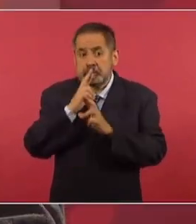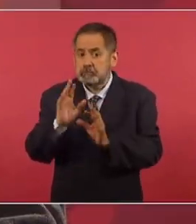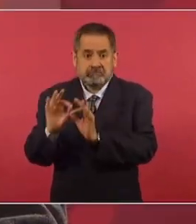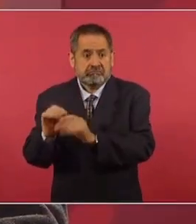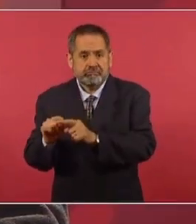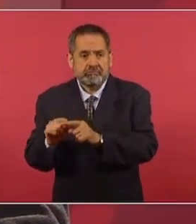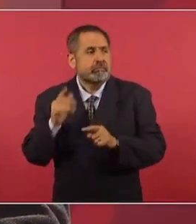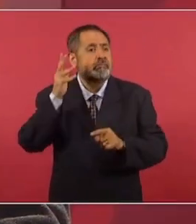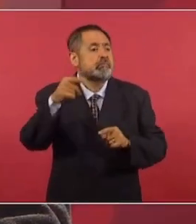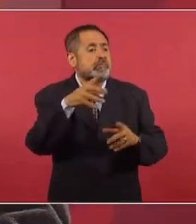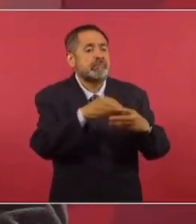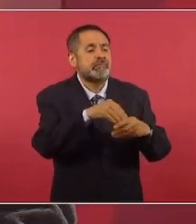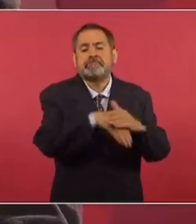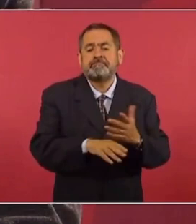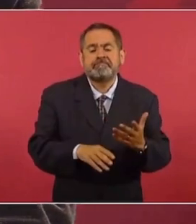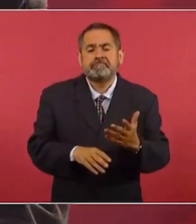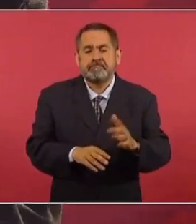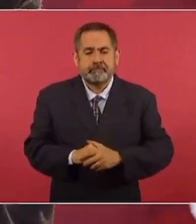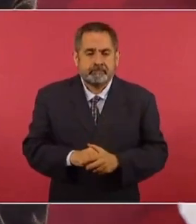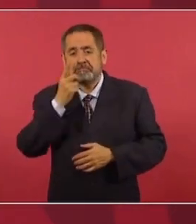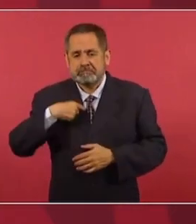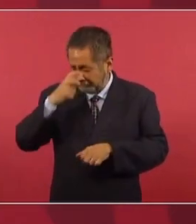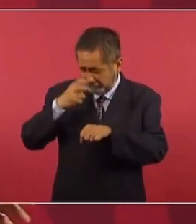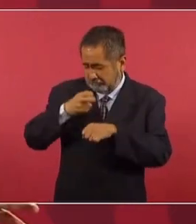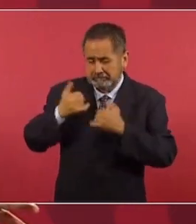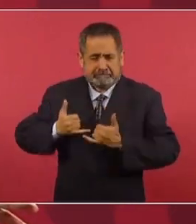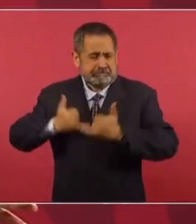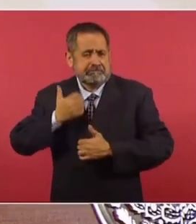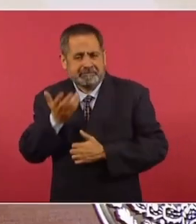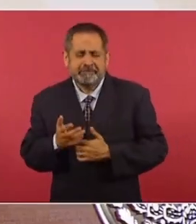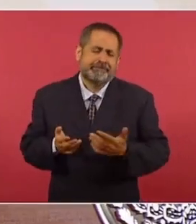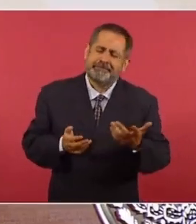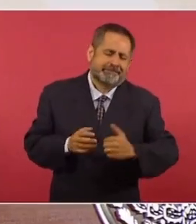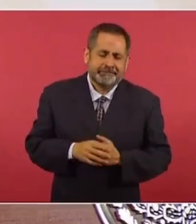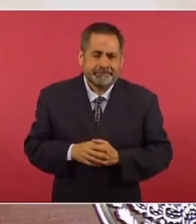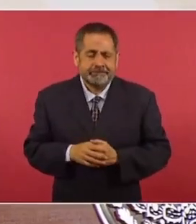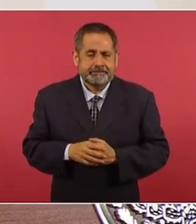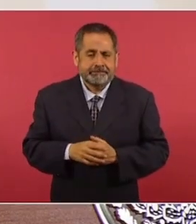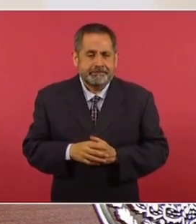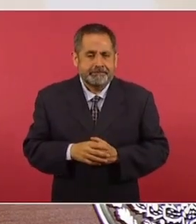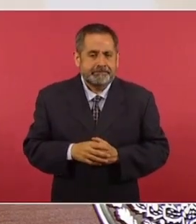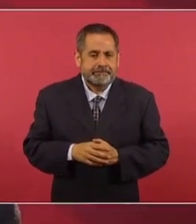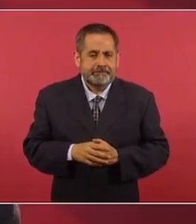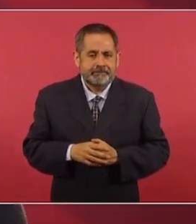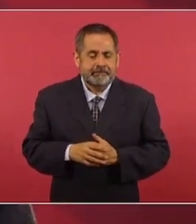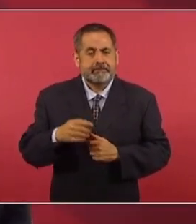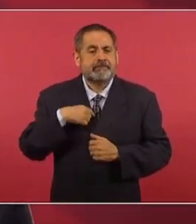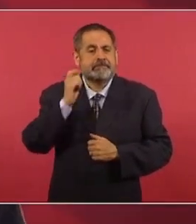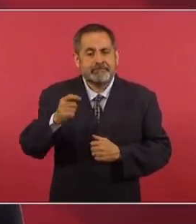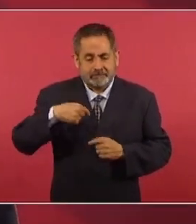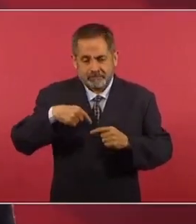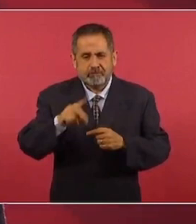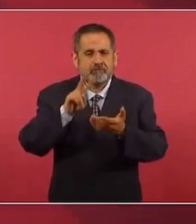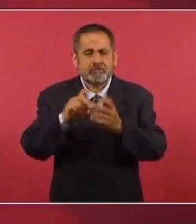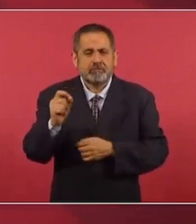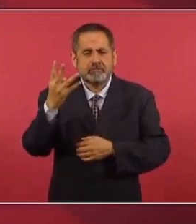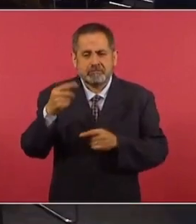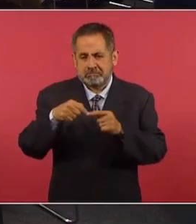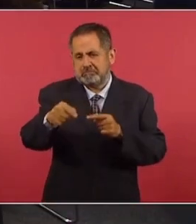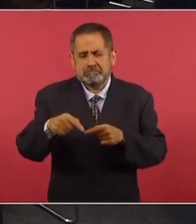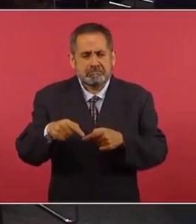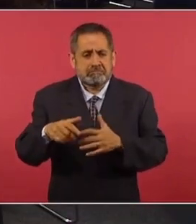buenos resultados. Si fuese un asunto de capricho, pues yo diría, yo termino en el 24.